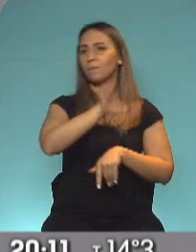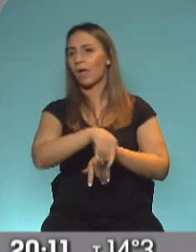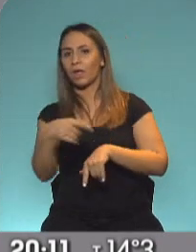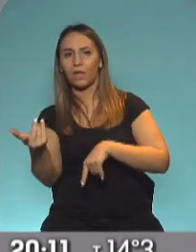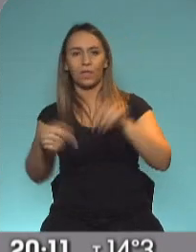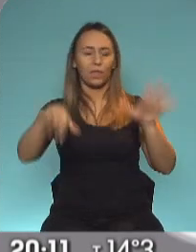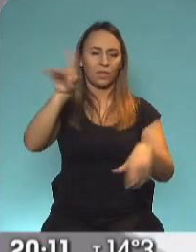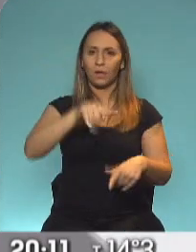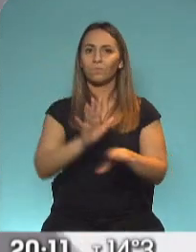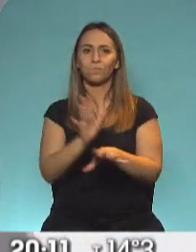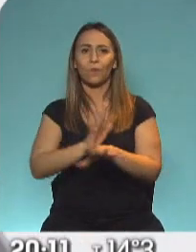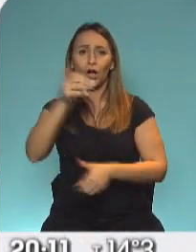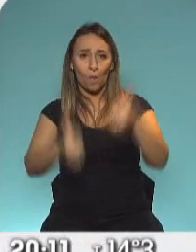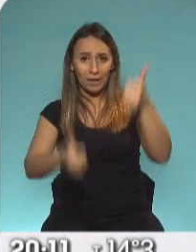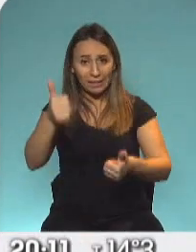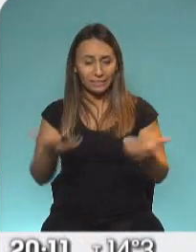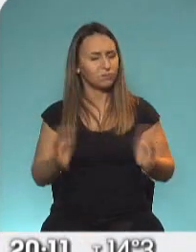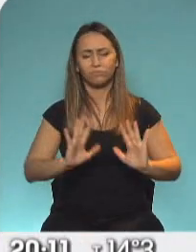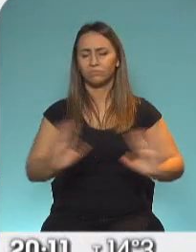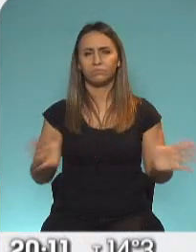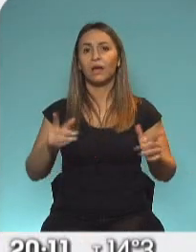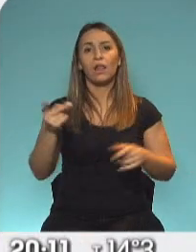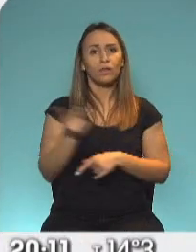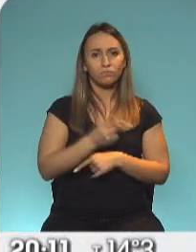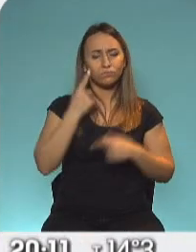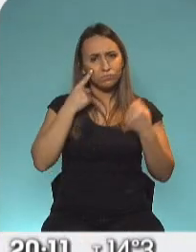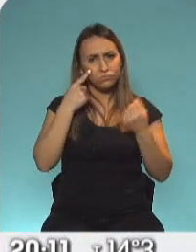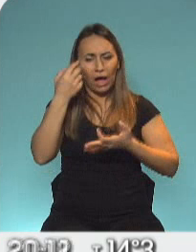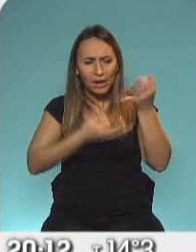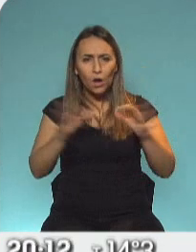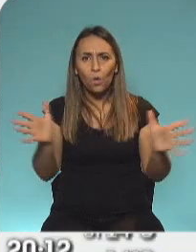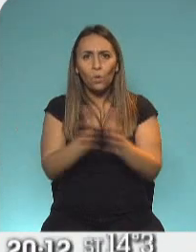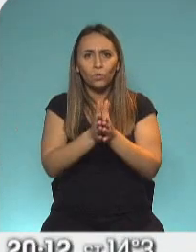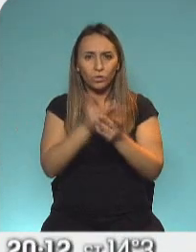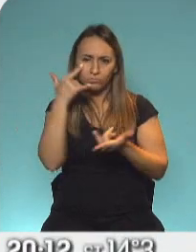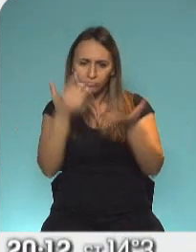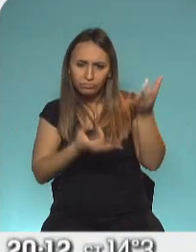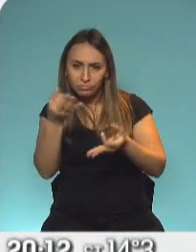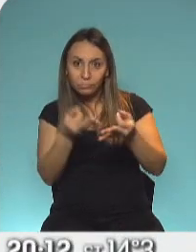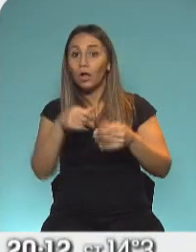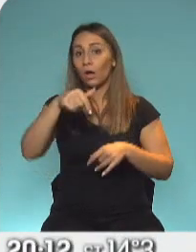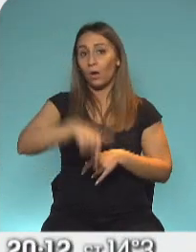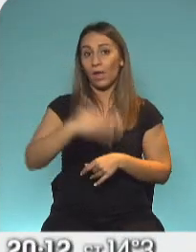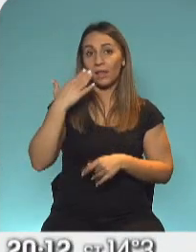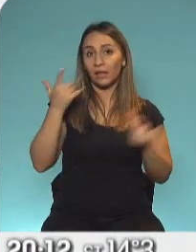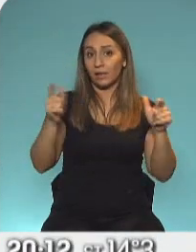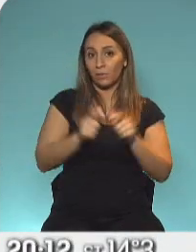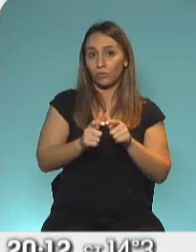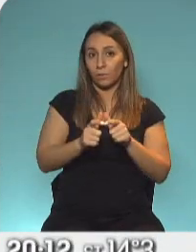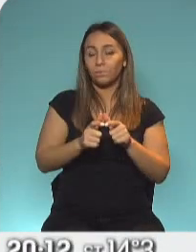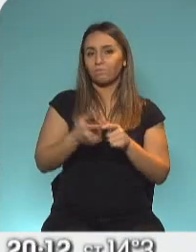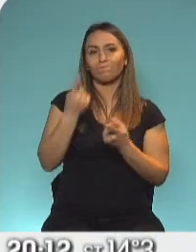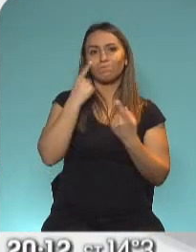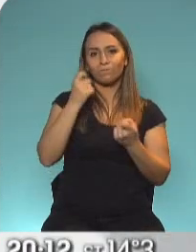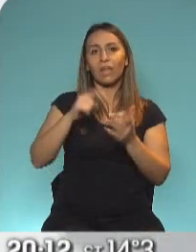una sala de situación conjunta para medir los casos en el AMBA. Y a raíz de esas mediciones, que es mucho de lo que se analizó esta tarde, ven que los casos en el